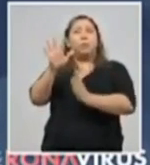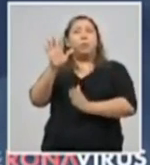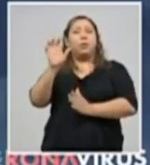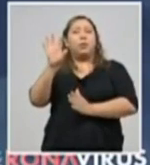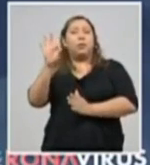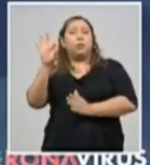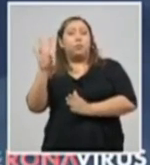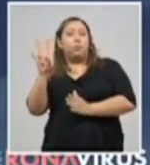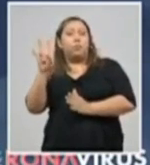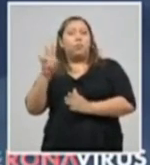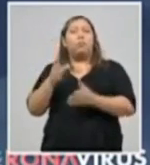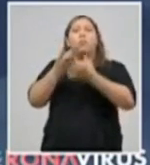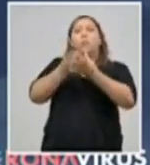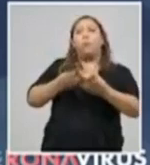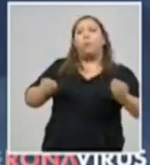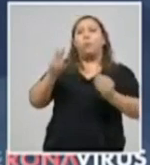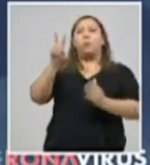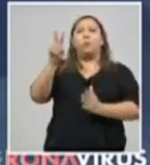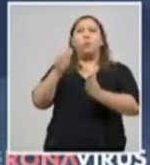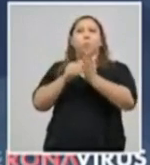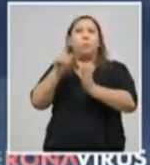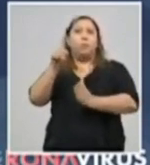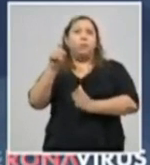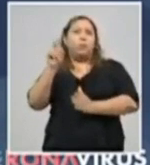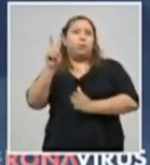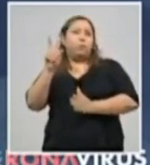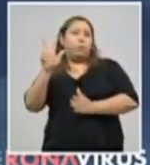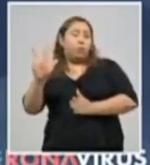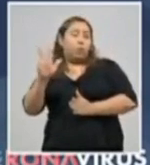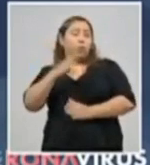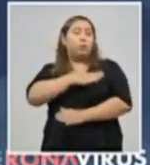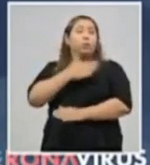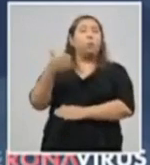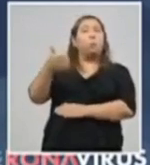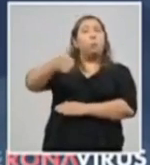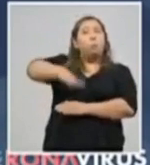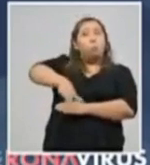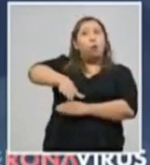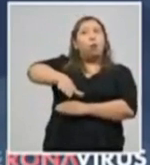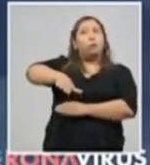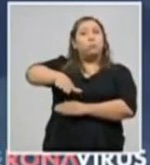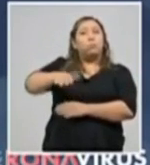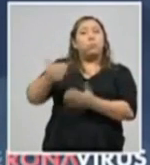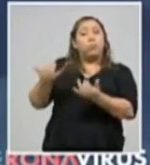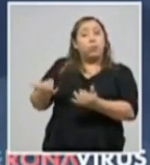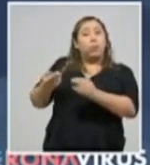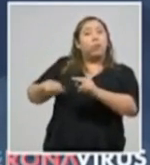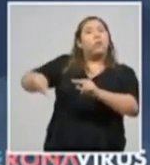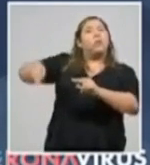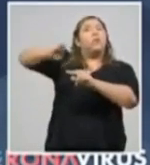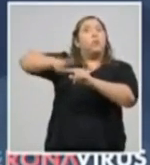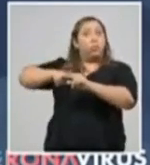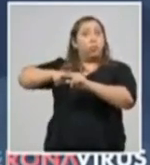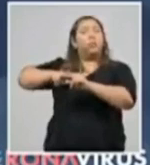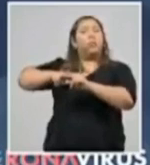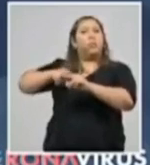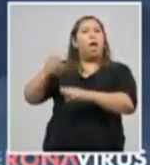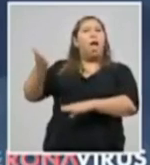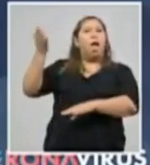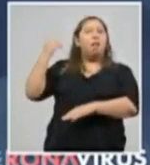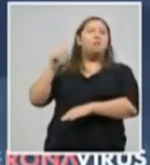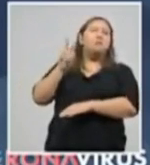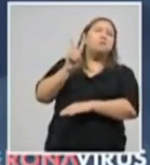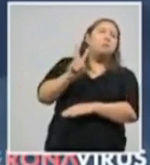recuperados 2.123. Y con estos fallecidos, vemos que la tasa de letalidad se ha incrementado. Y hemos tenido